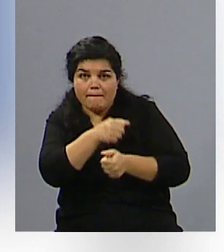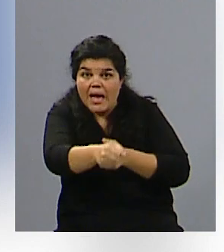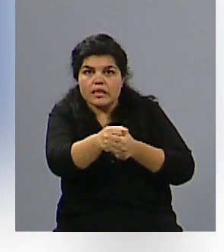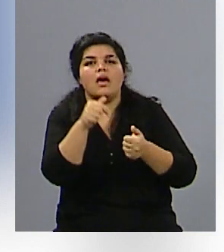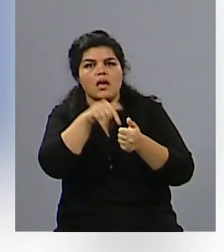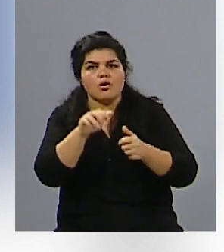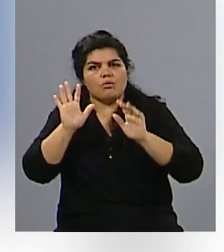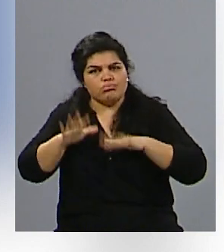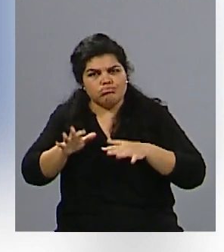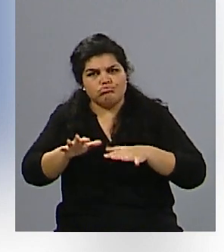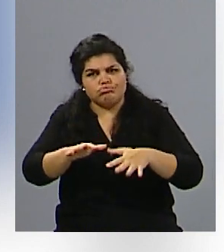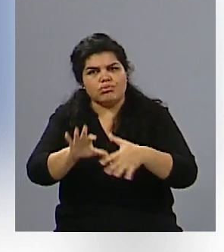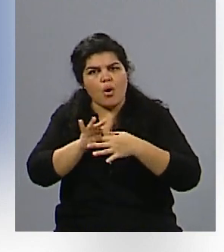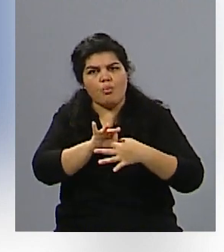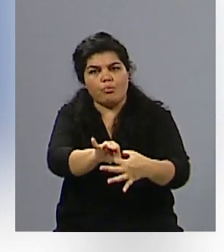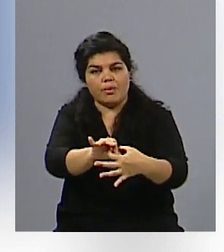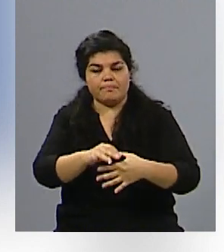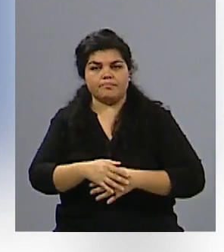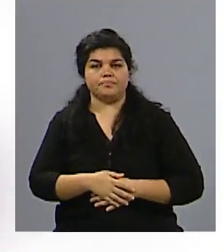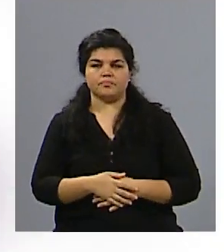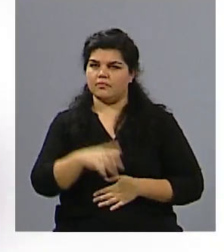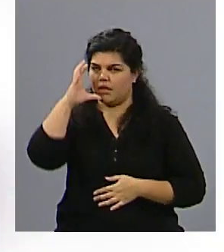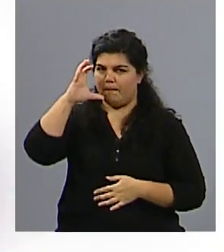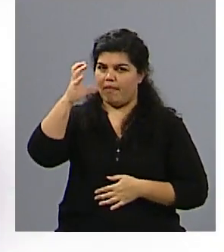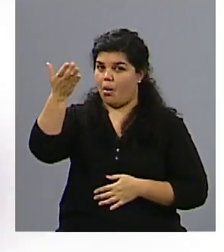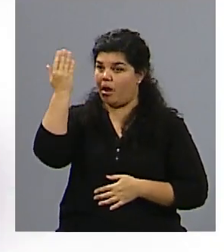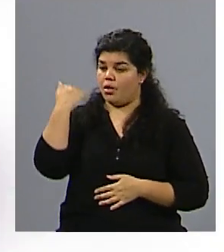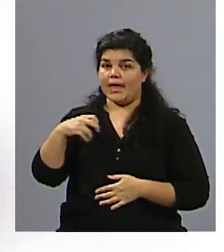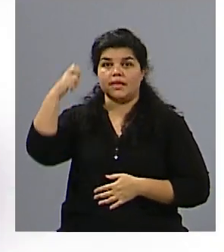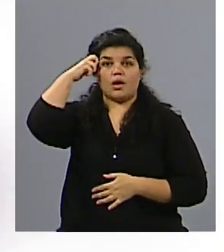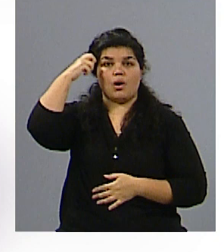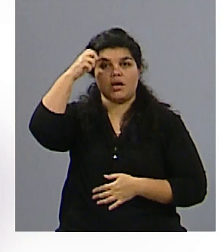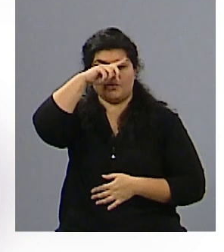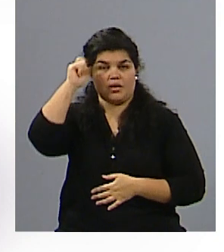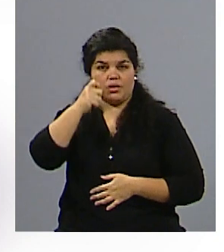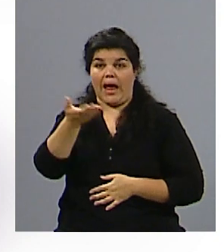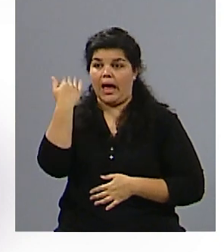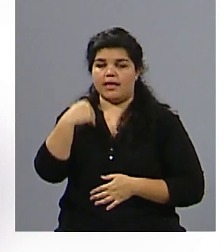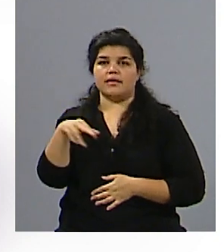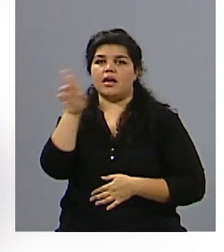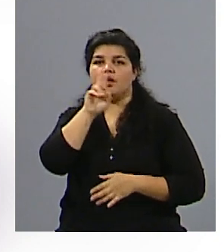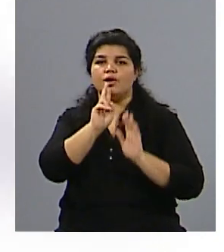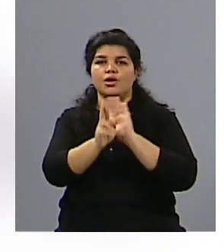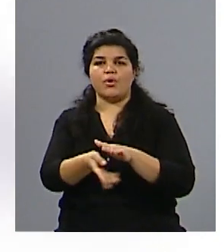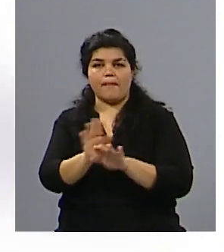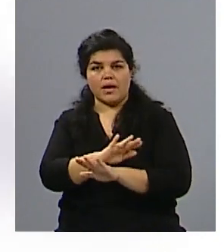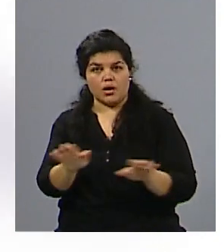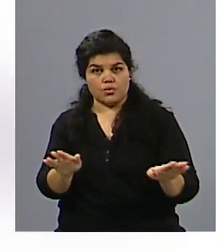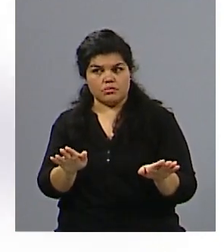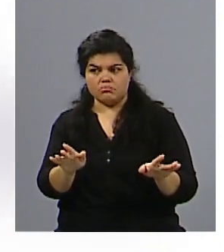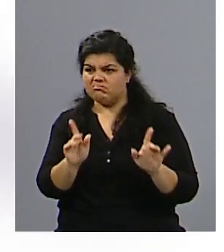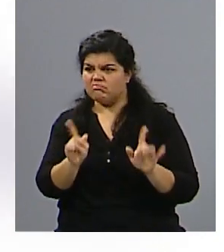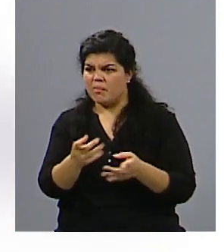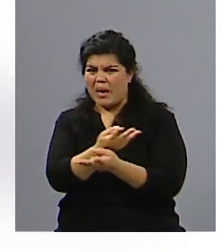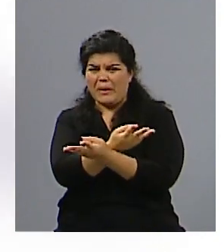fue a través de las redes? Yo recuerdo estar en el Congreso de la Nación en ese primer Ni Una Menos básicamente éramos mujeres,